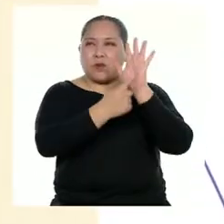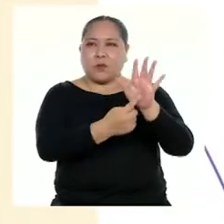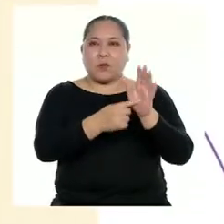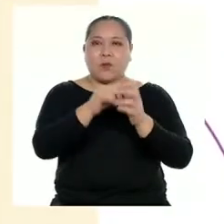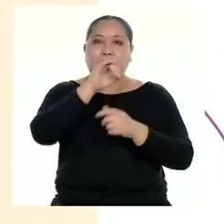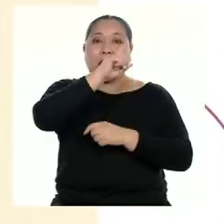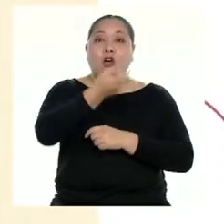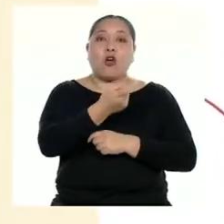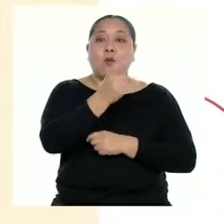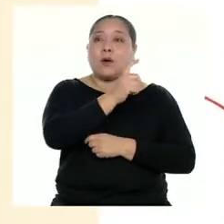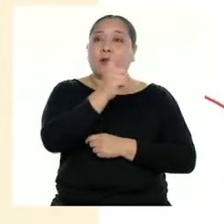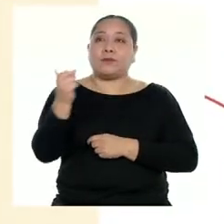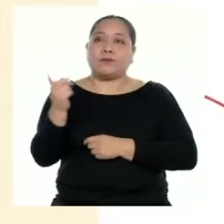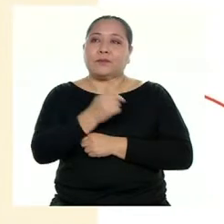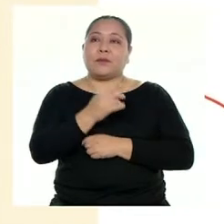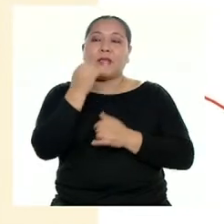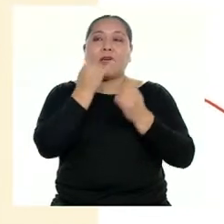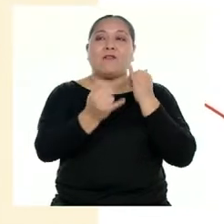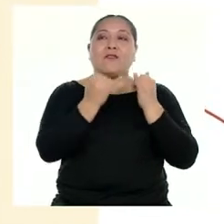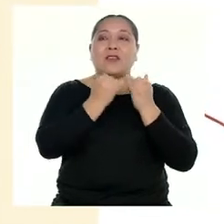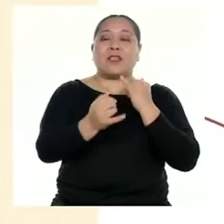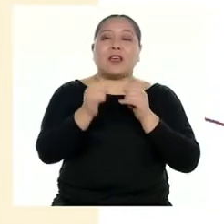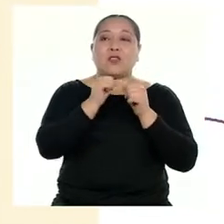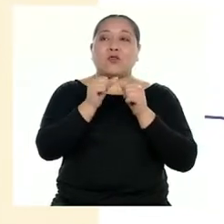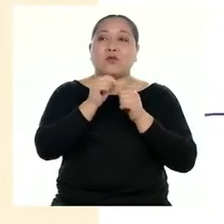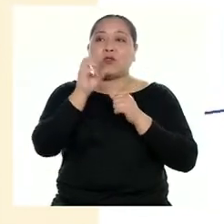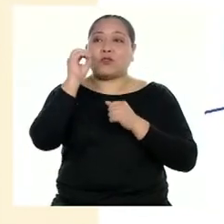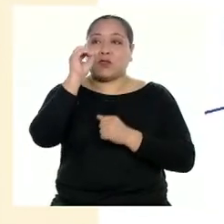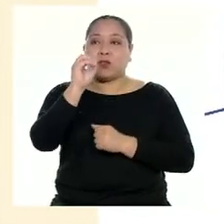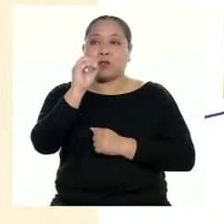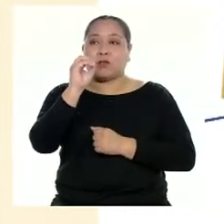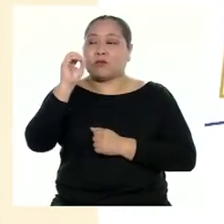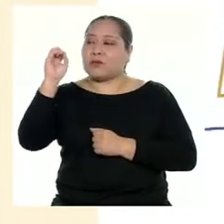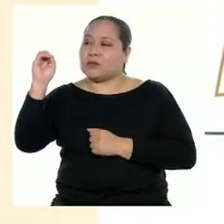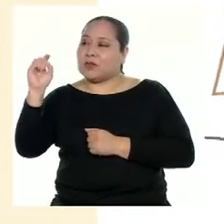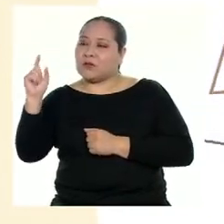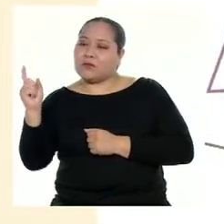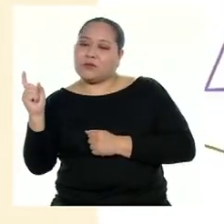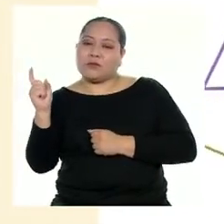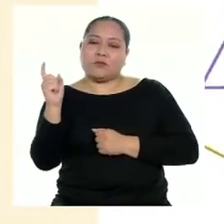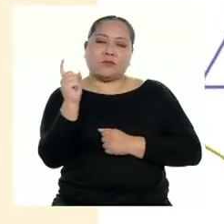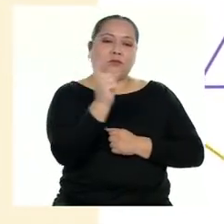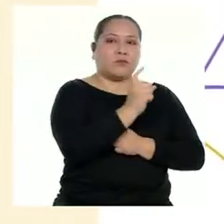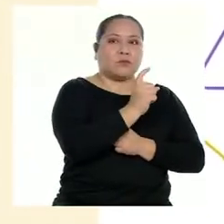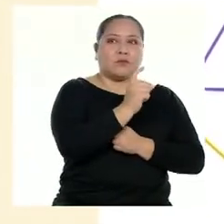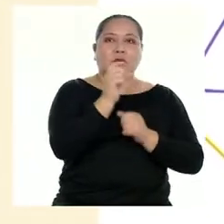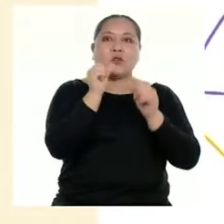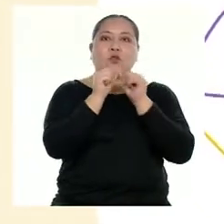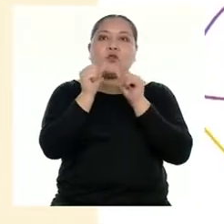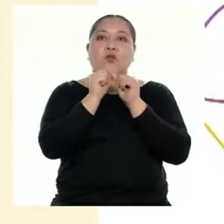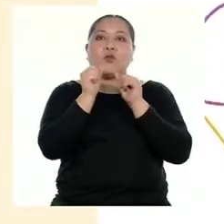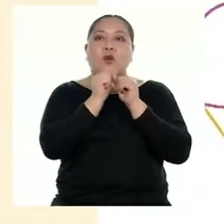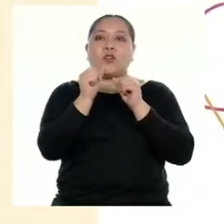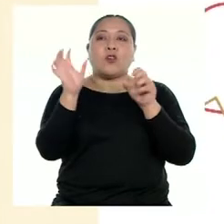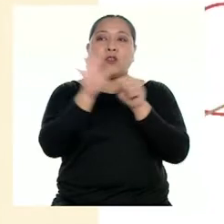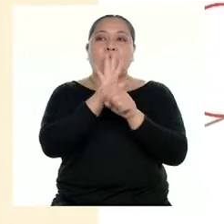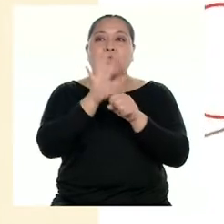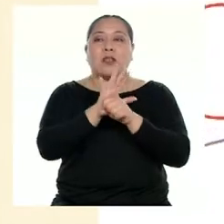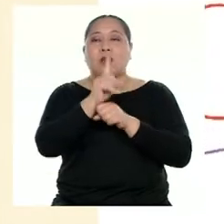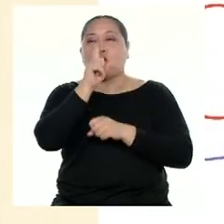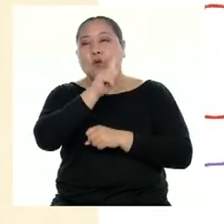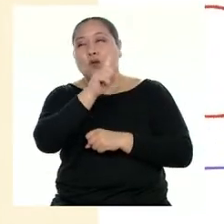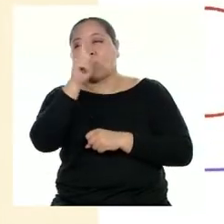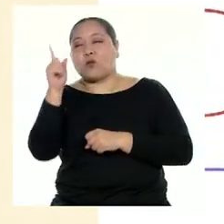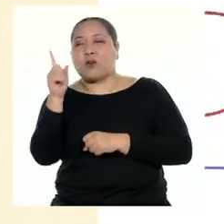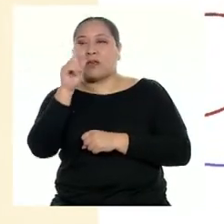la coma decimal que se encuentra al final de la cifra cero, de derecha a izquierda, hasta tener una parte entera entre 1 y